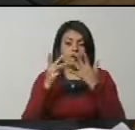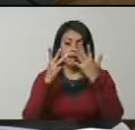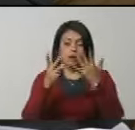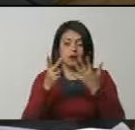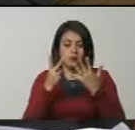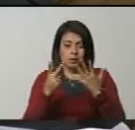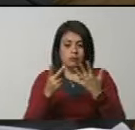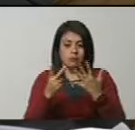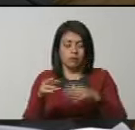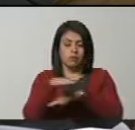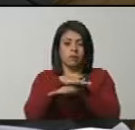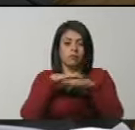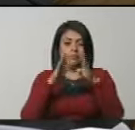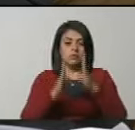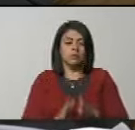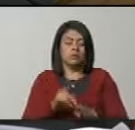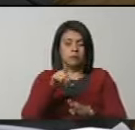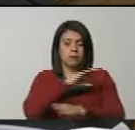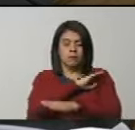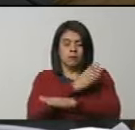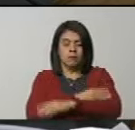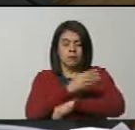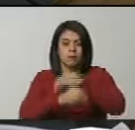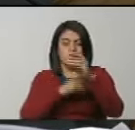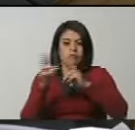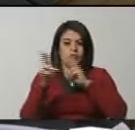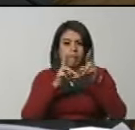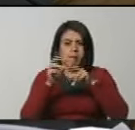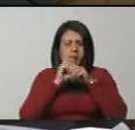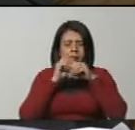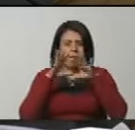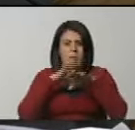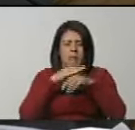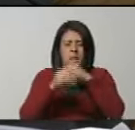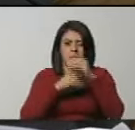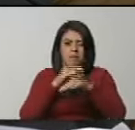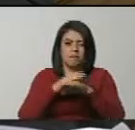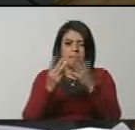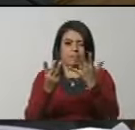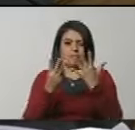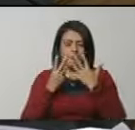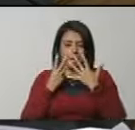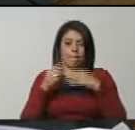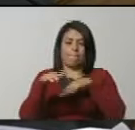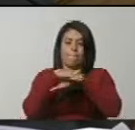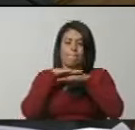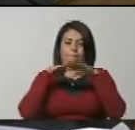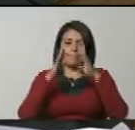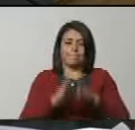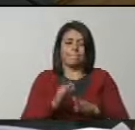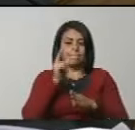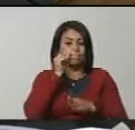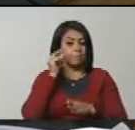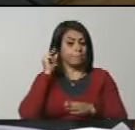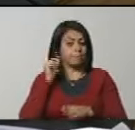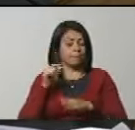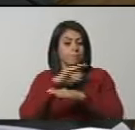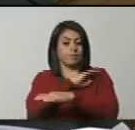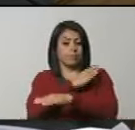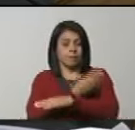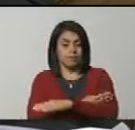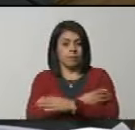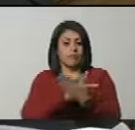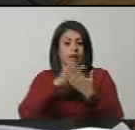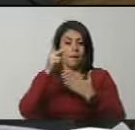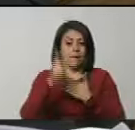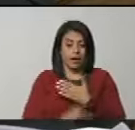Paz. Siete, la ministra o ministro del Poder Popular para Relaciones Exteriores. Ocho, la ministra o ministro del Poder Popular de